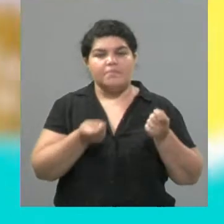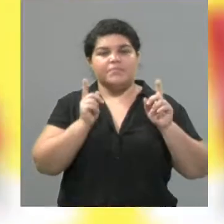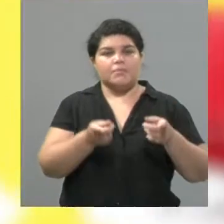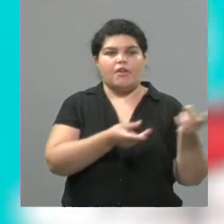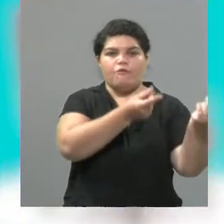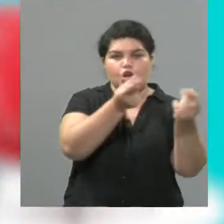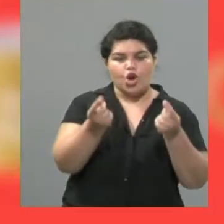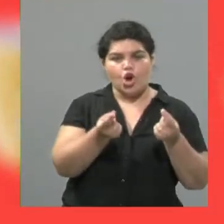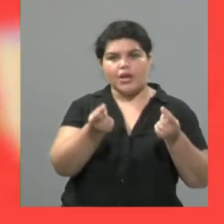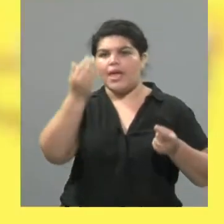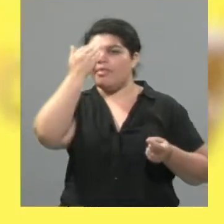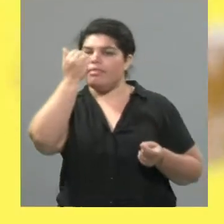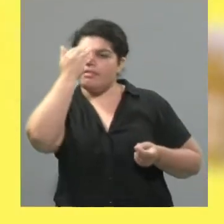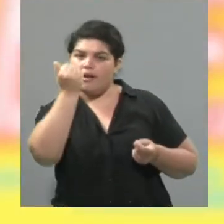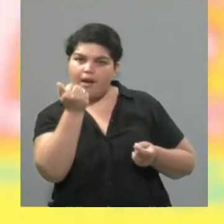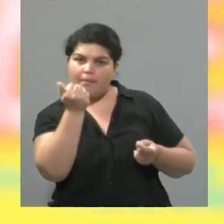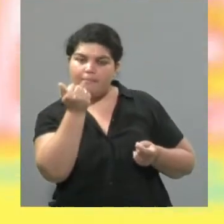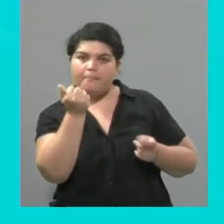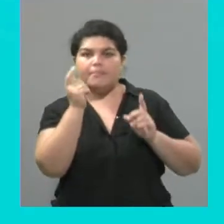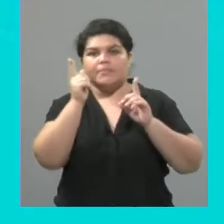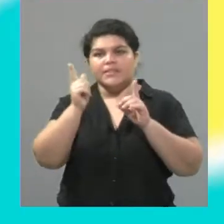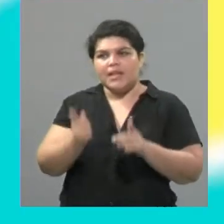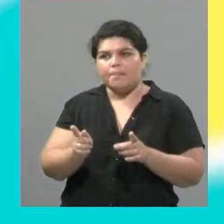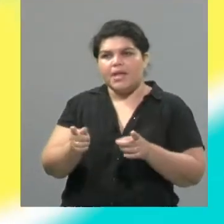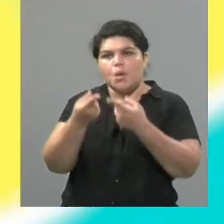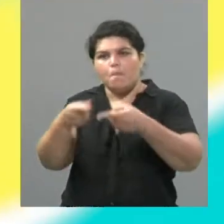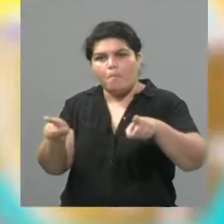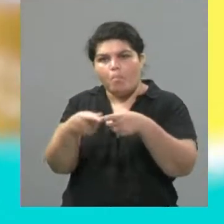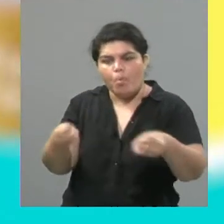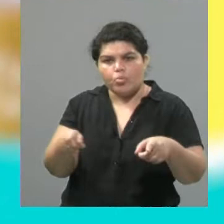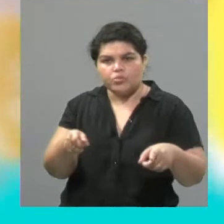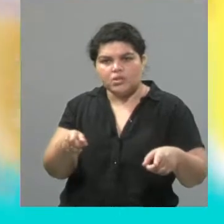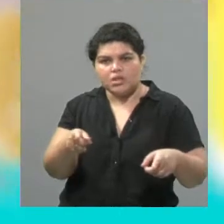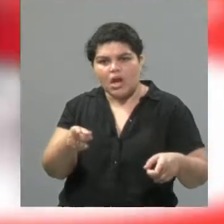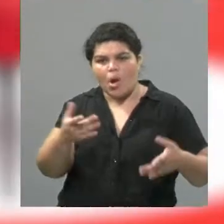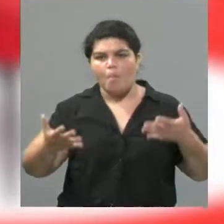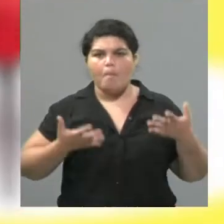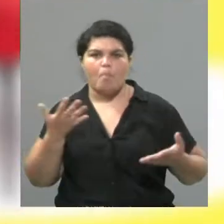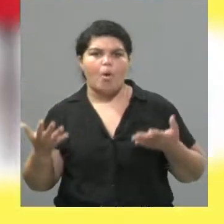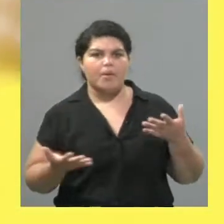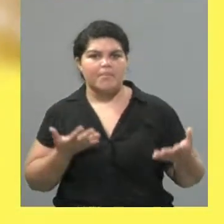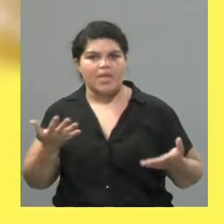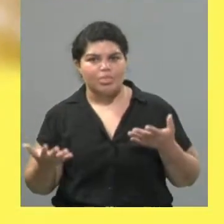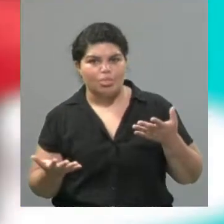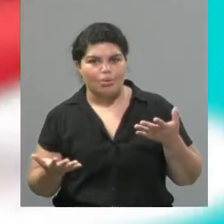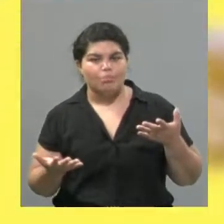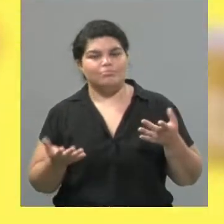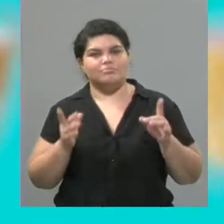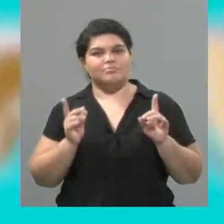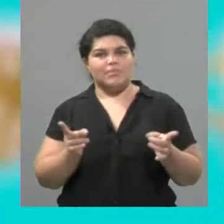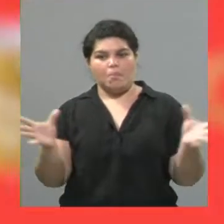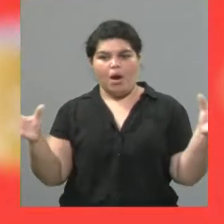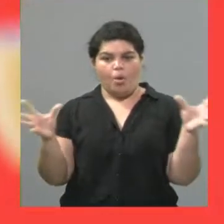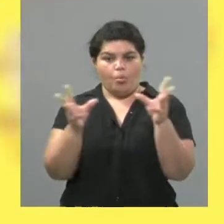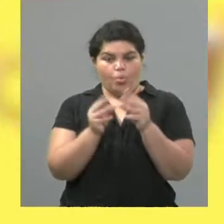fue como muy complicado desde las partituras musicales, desde los movimientos. Así que fue todo una